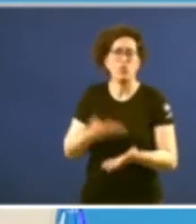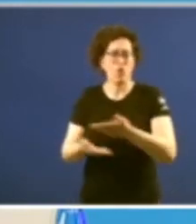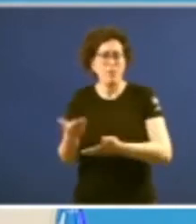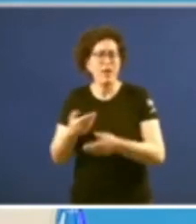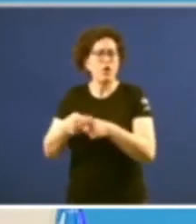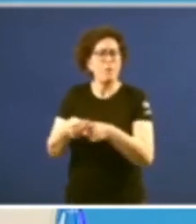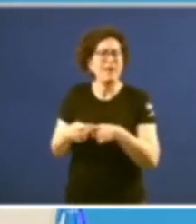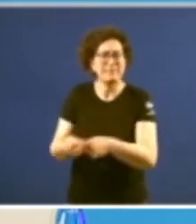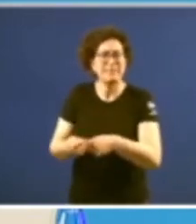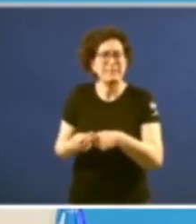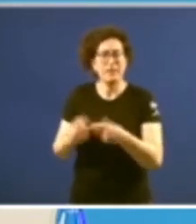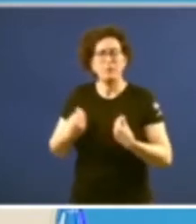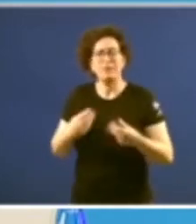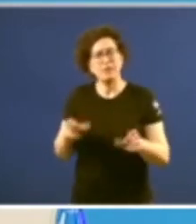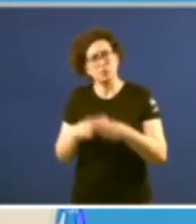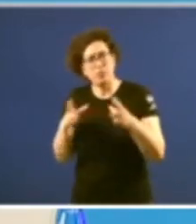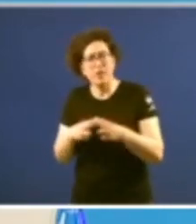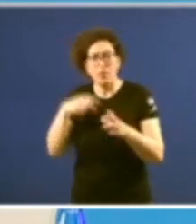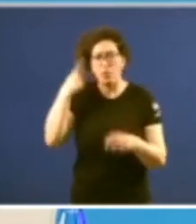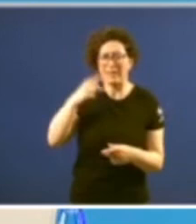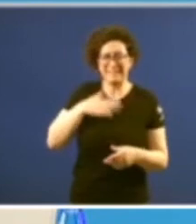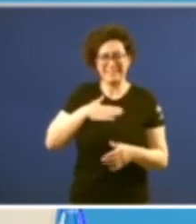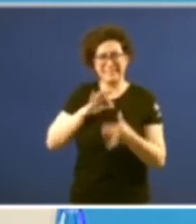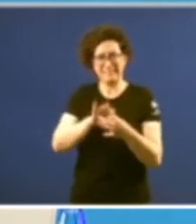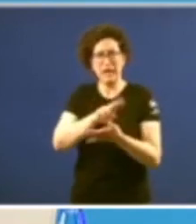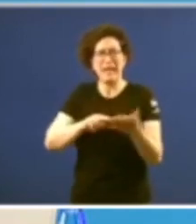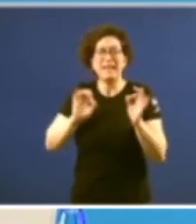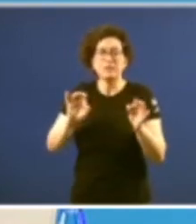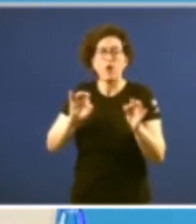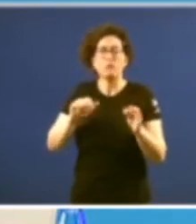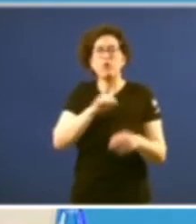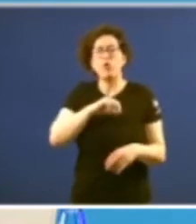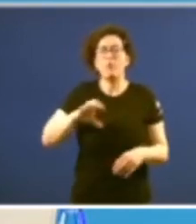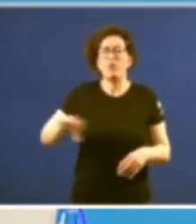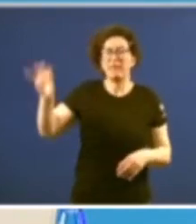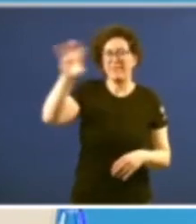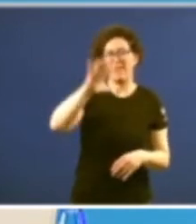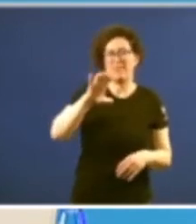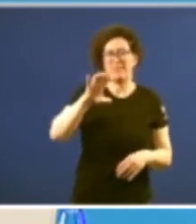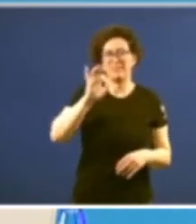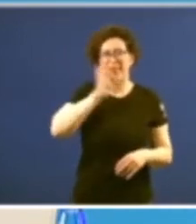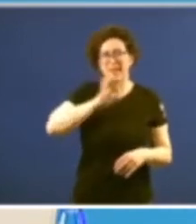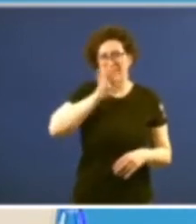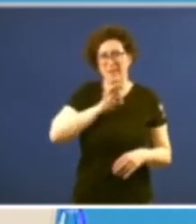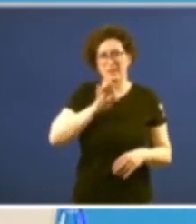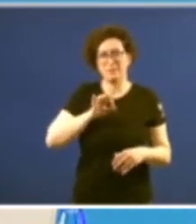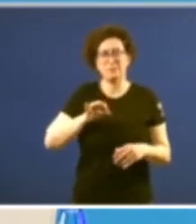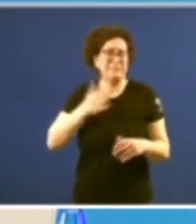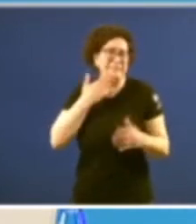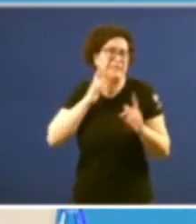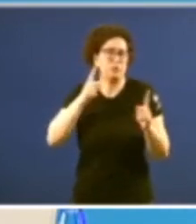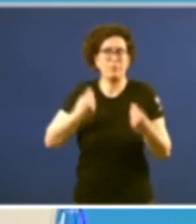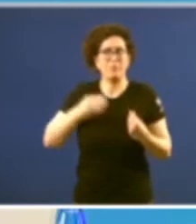compartir en la vida social y cultural de Galicia para aquellas comunidades gallegas que se asentaban fuera